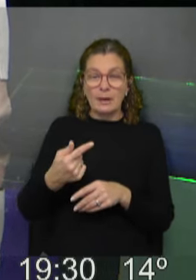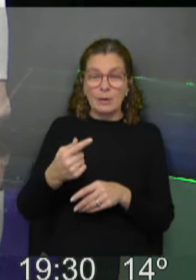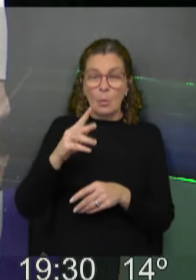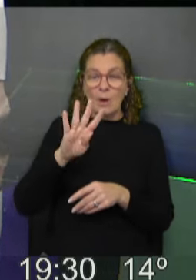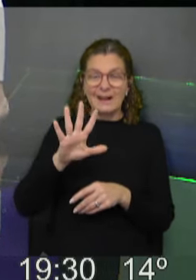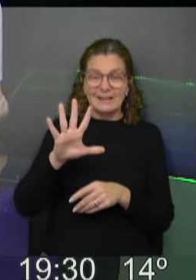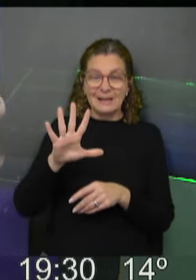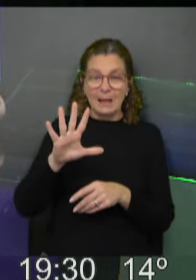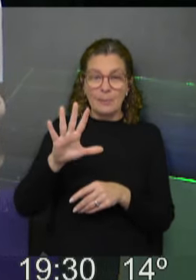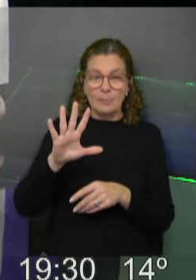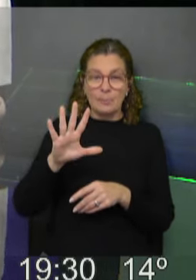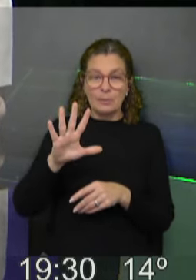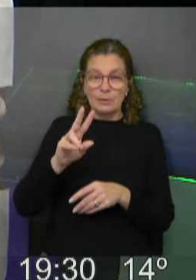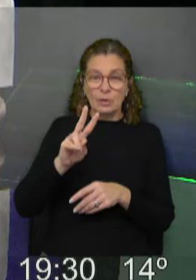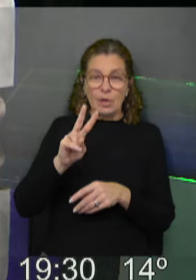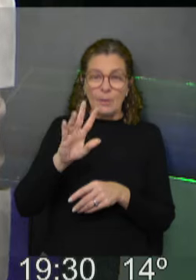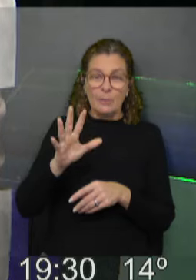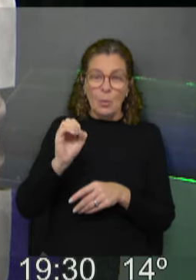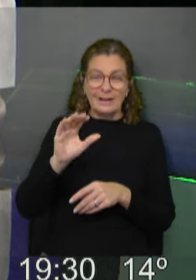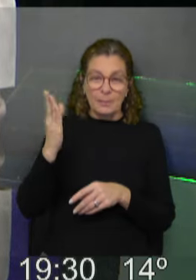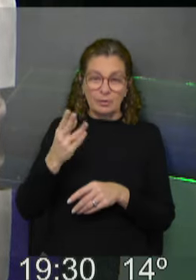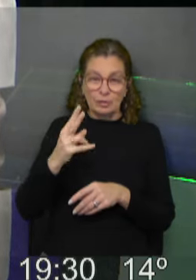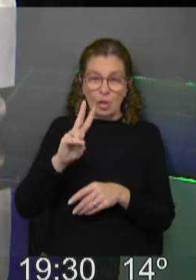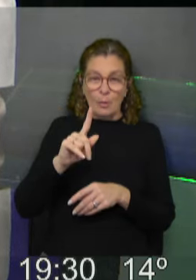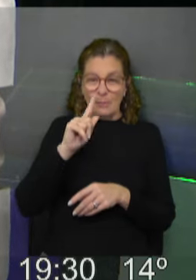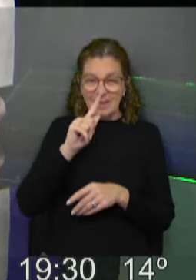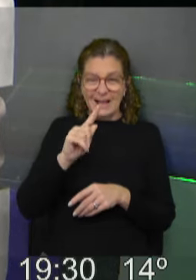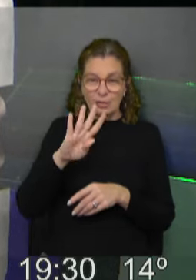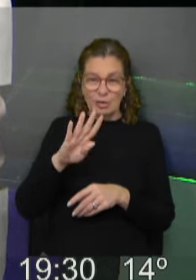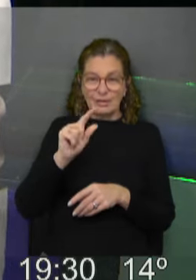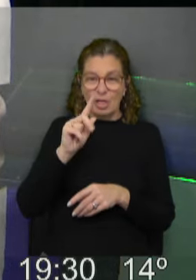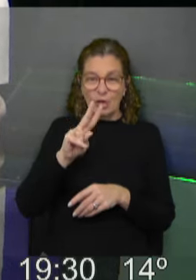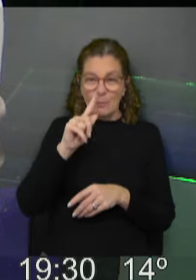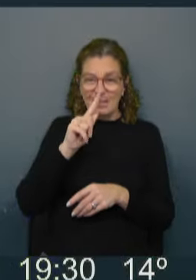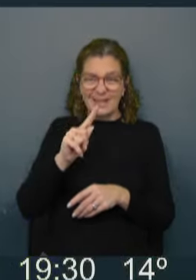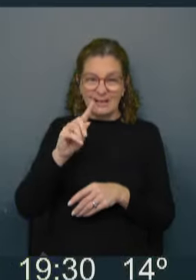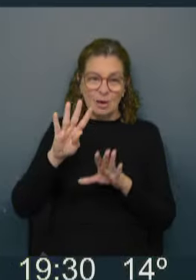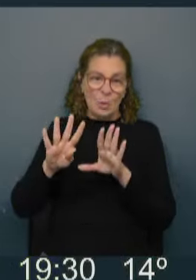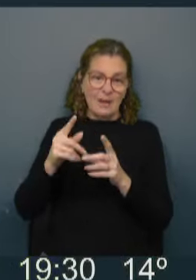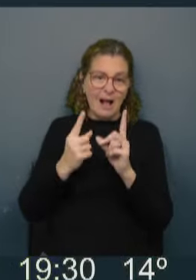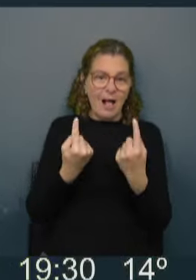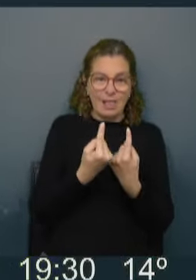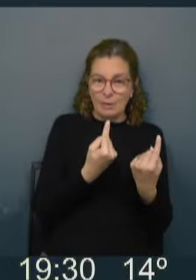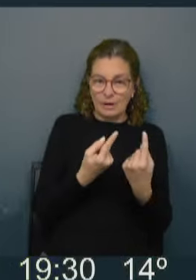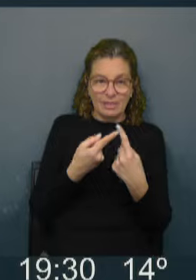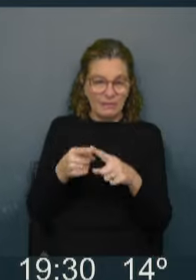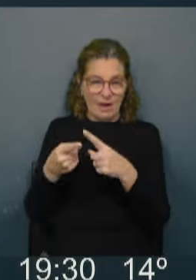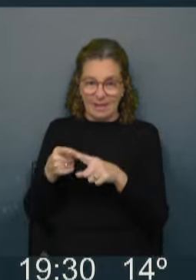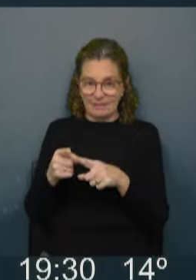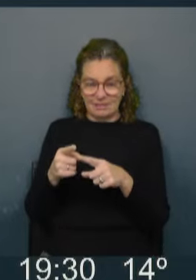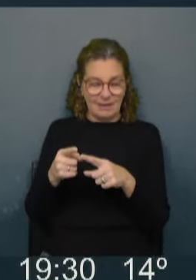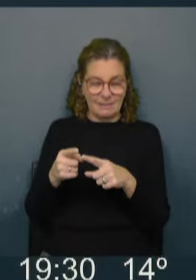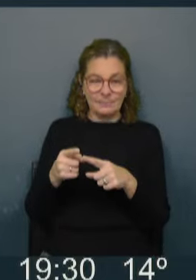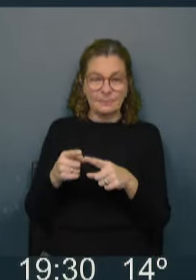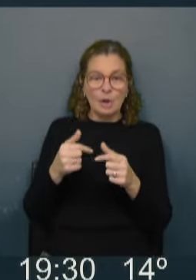del 40% en las siguientes dos, 2014 y 2019. Cada una de estas elecciones tuvo atractivos distintos,